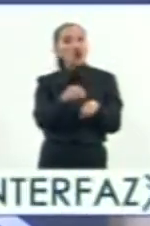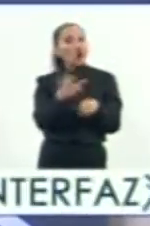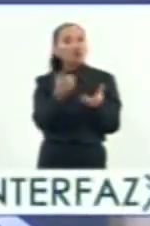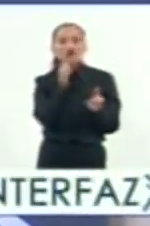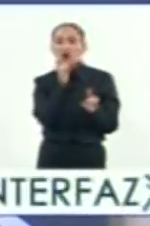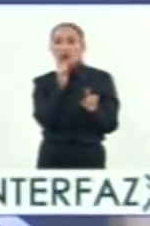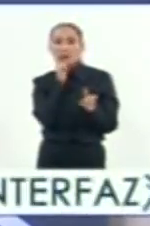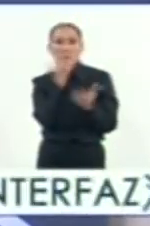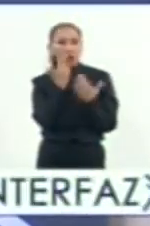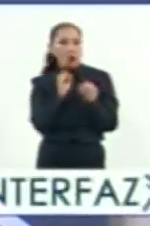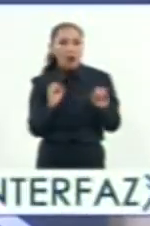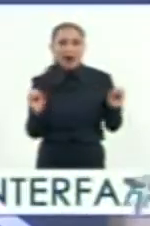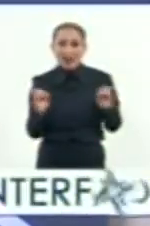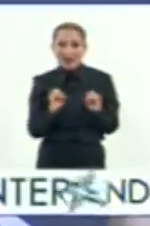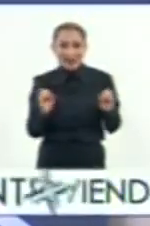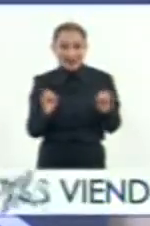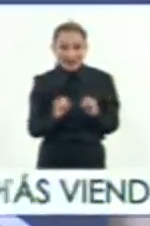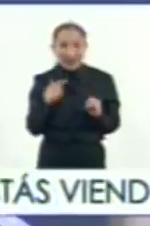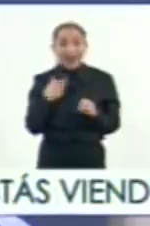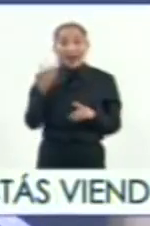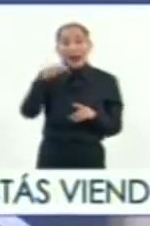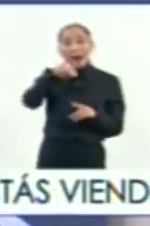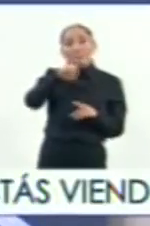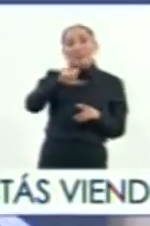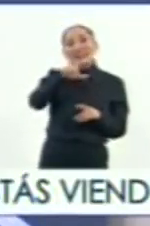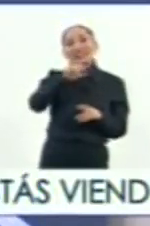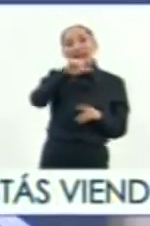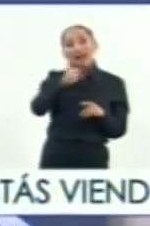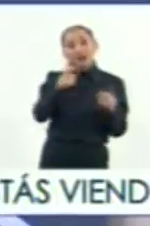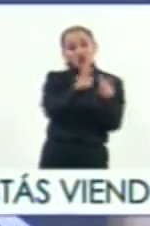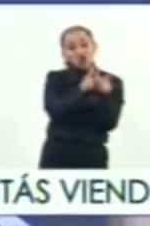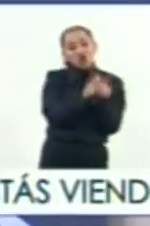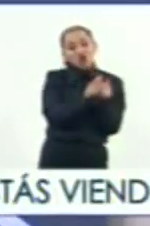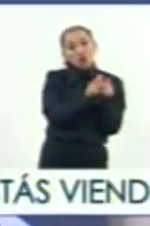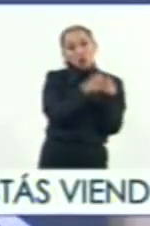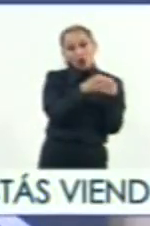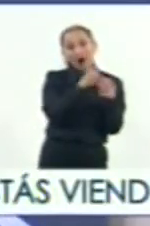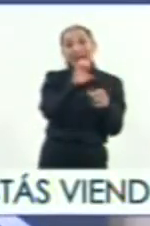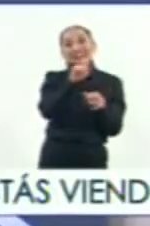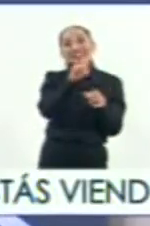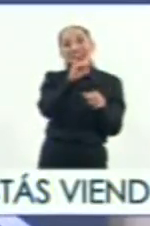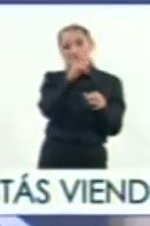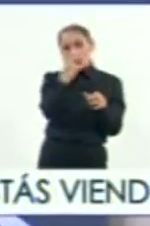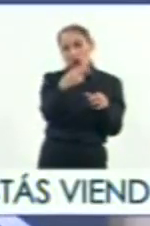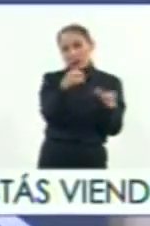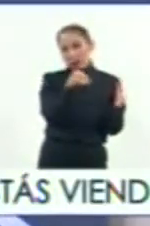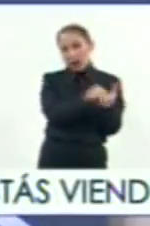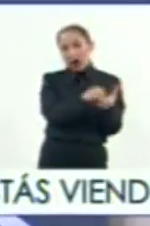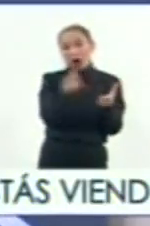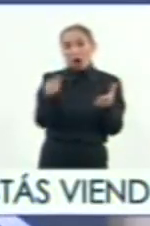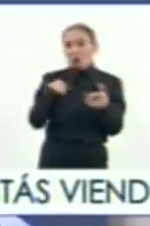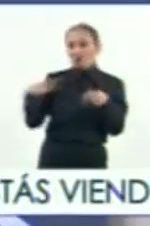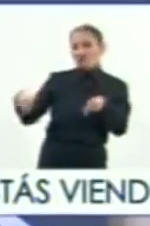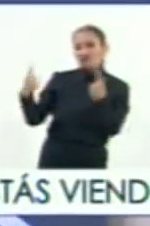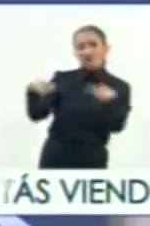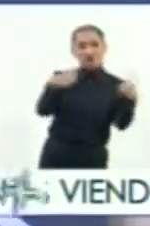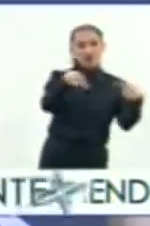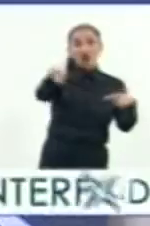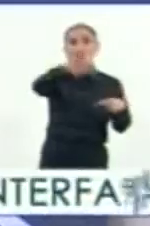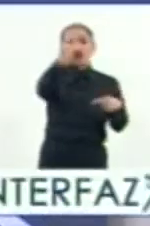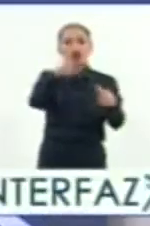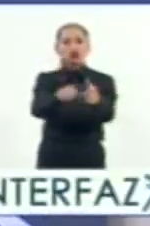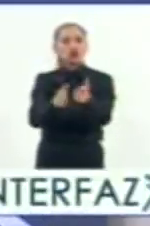tal todavía no existe. Y los mexicas es un estado que tenía fuertes contradicciones con pueblos tributarios